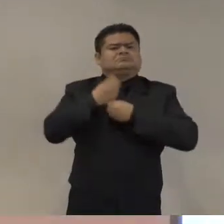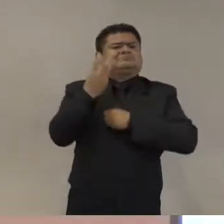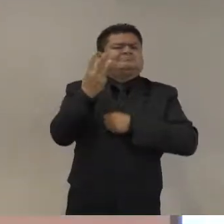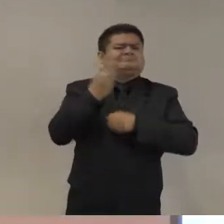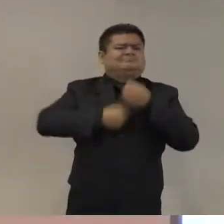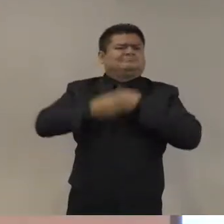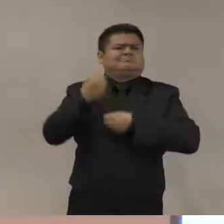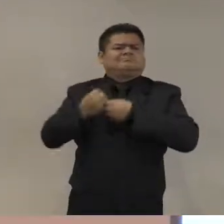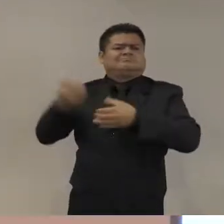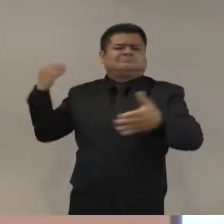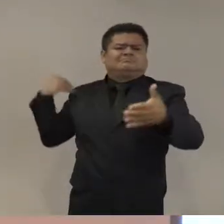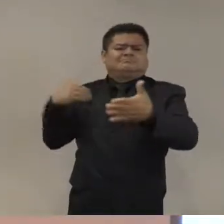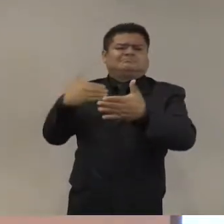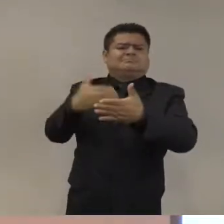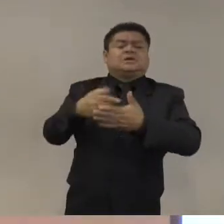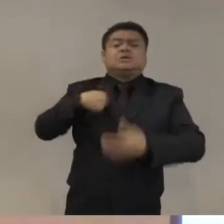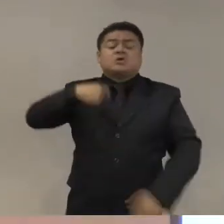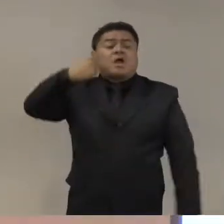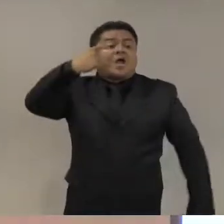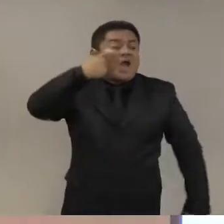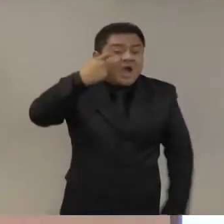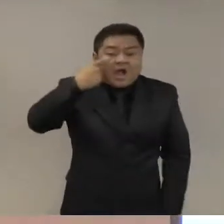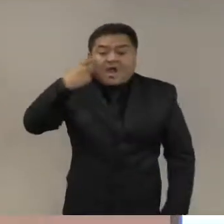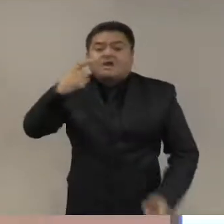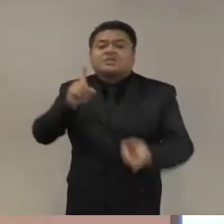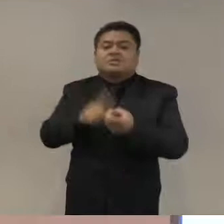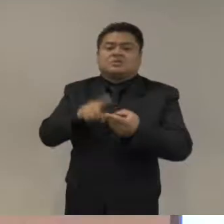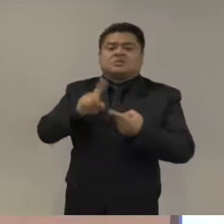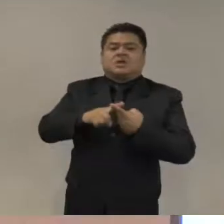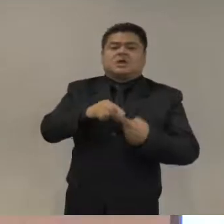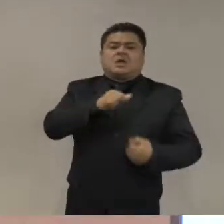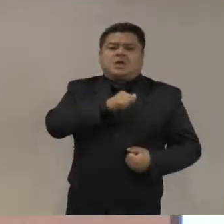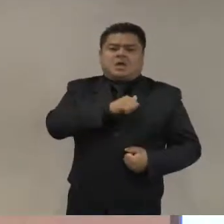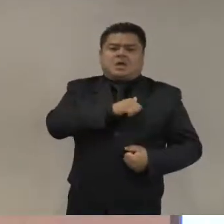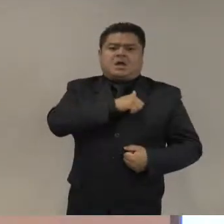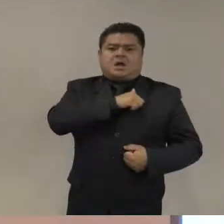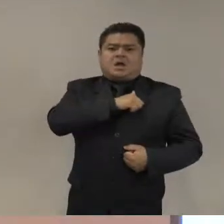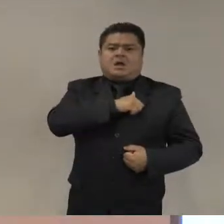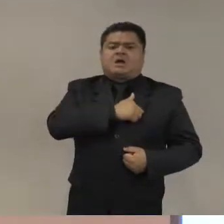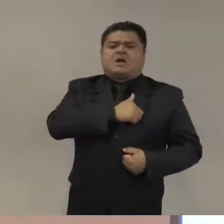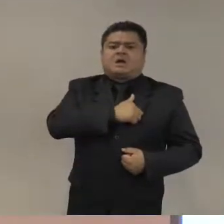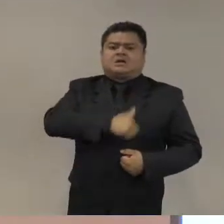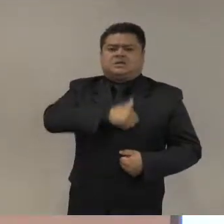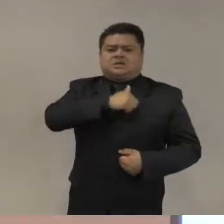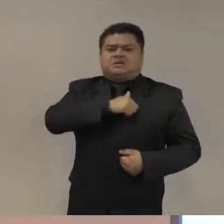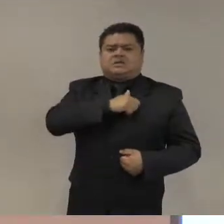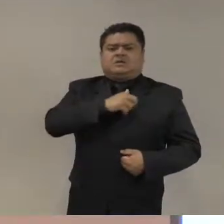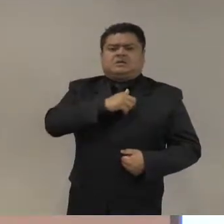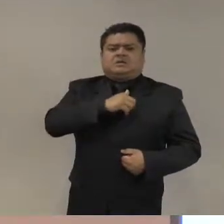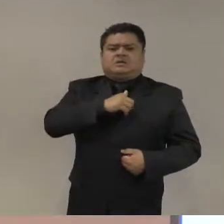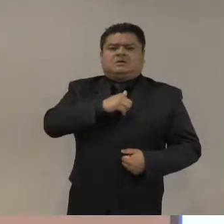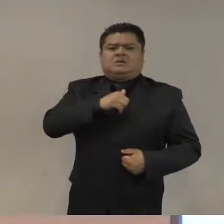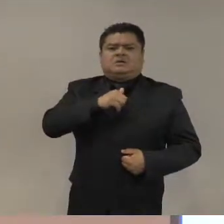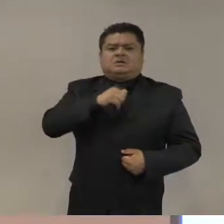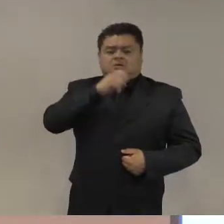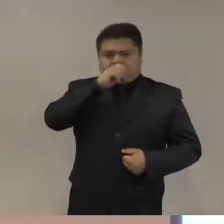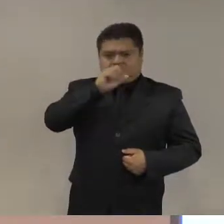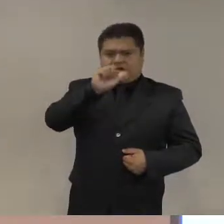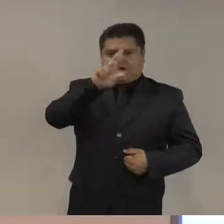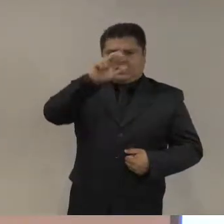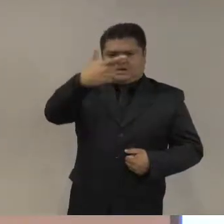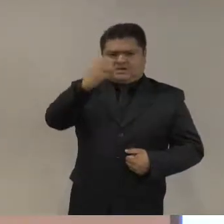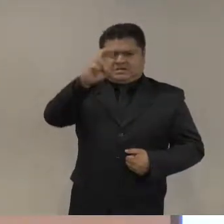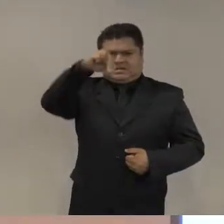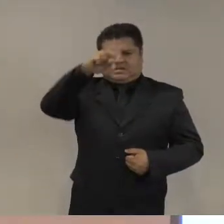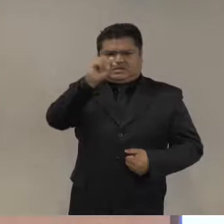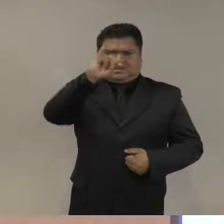orden alfabético, he visto ejemplos de esta tendencia en Argentina, en la frontera. Argentina es un país que siempre tenía, bueno, siempre, desde el fin de la